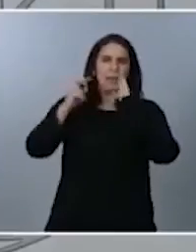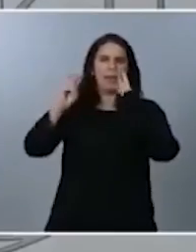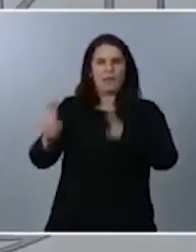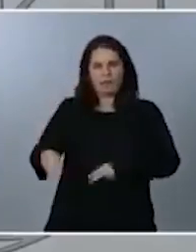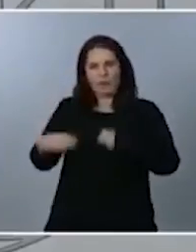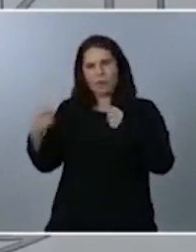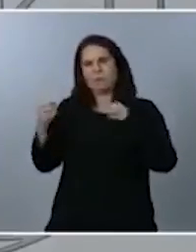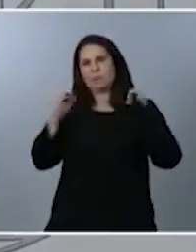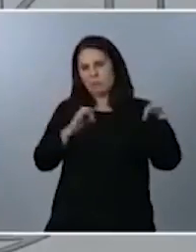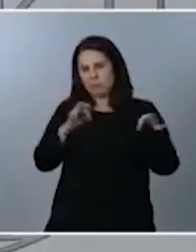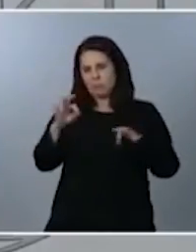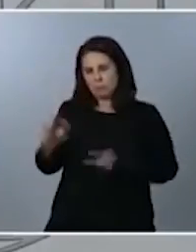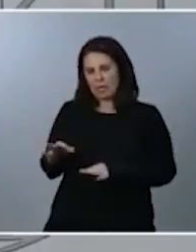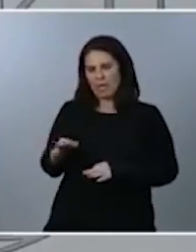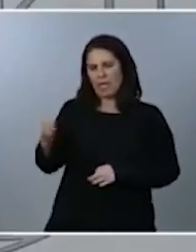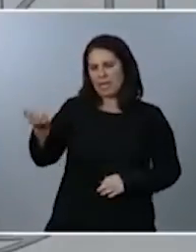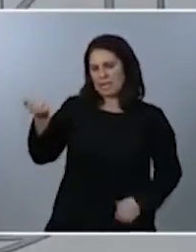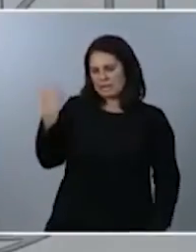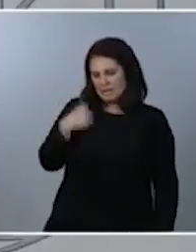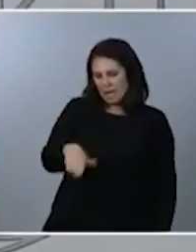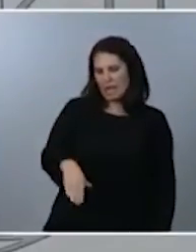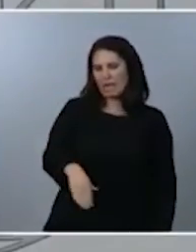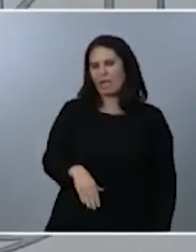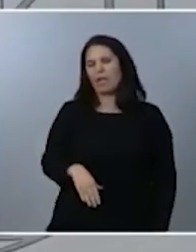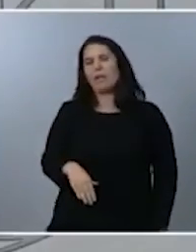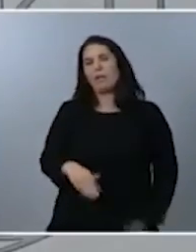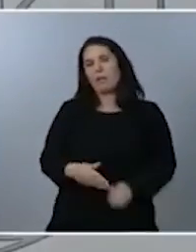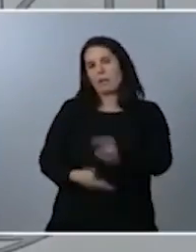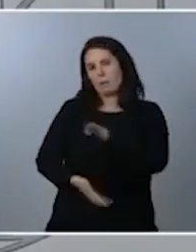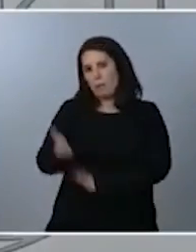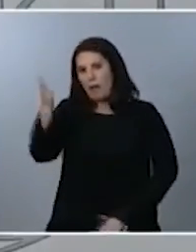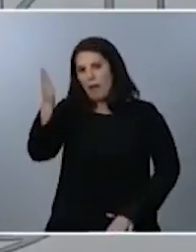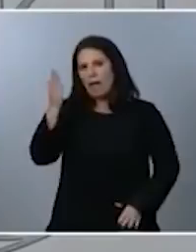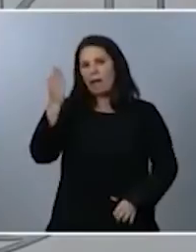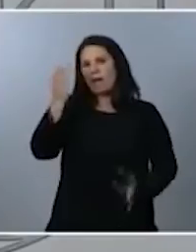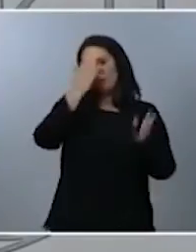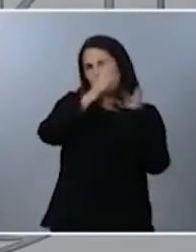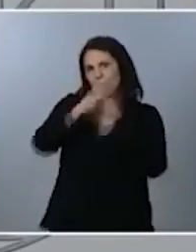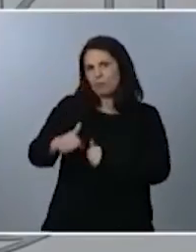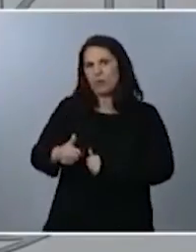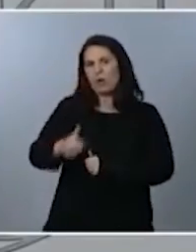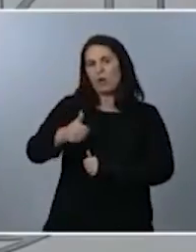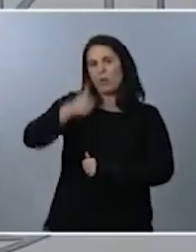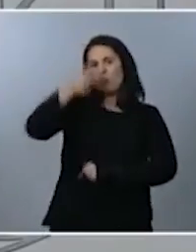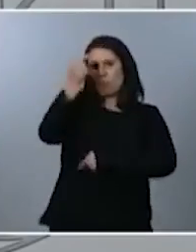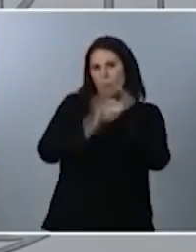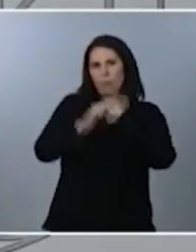vez se hayan confesionado la totalidad de los proyectos que van a componer esos ejes tractores.